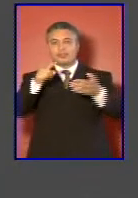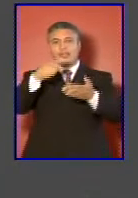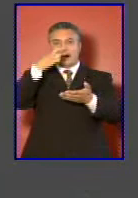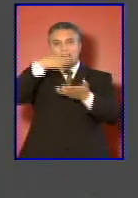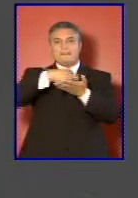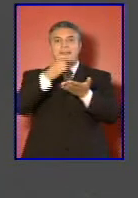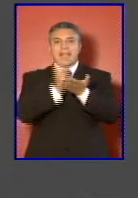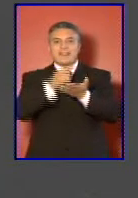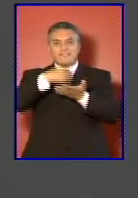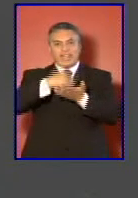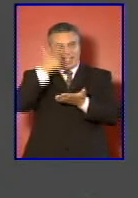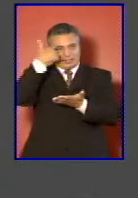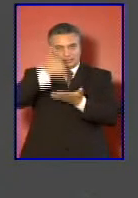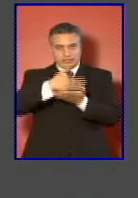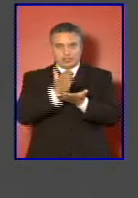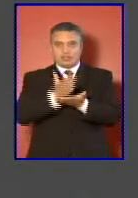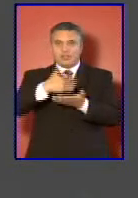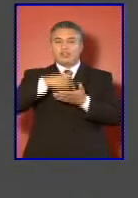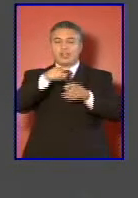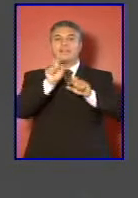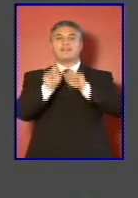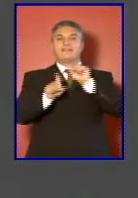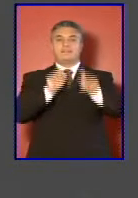planificación de la defensa nacional.